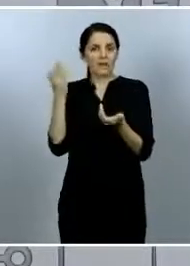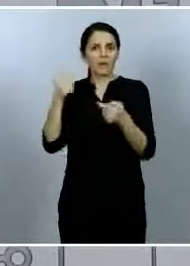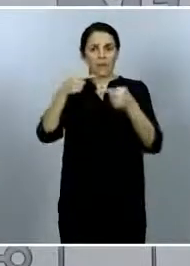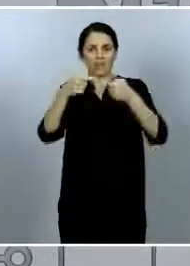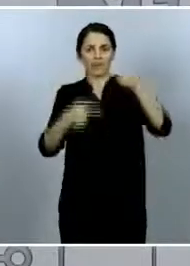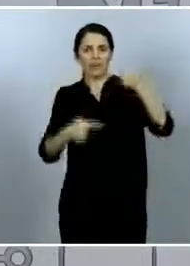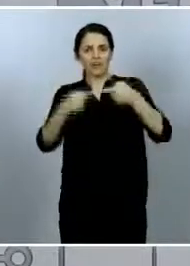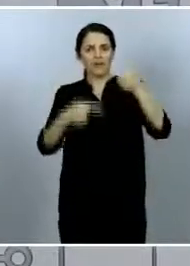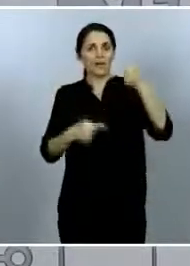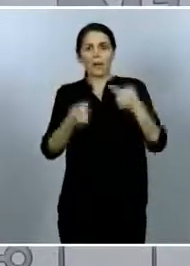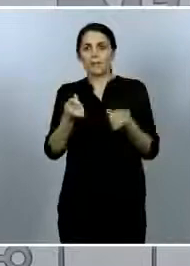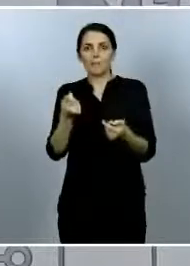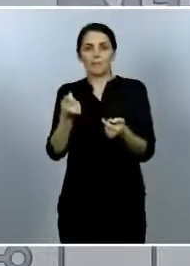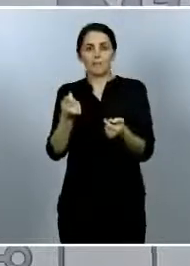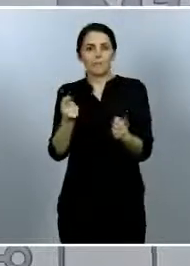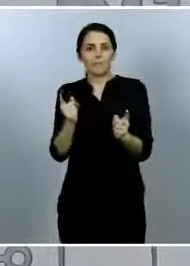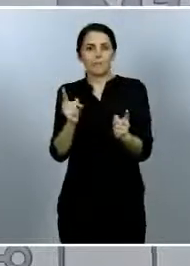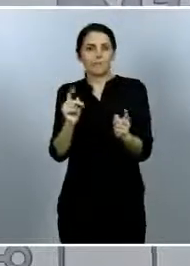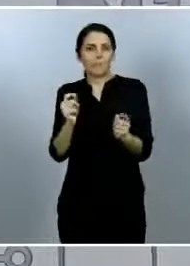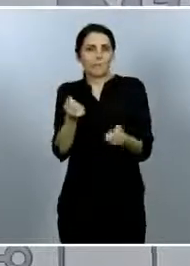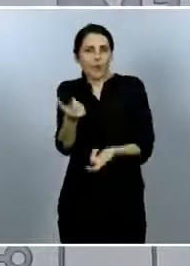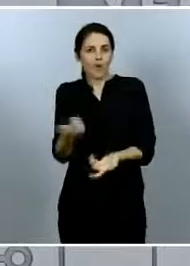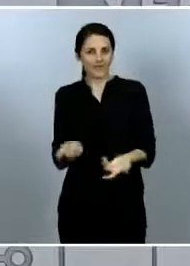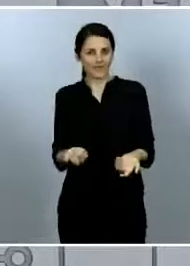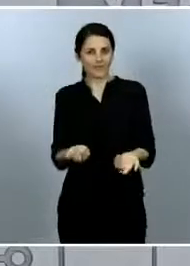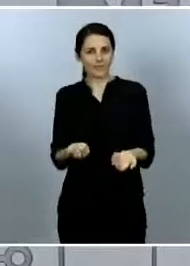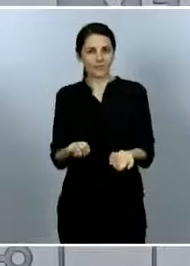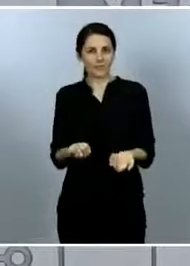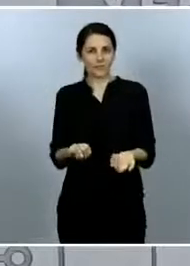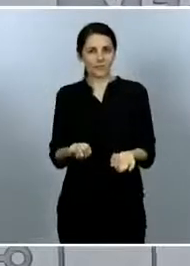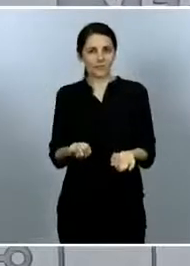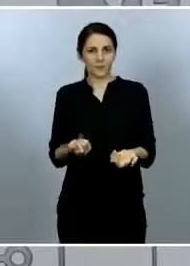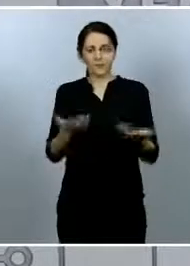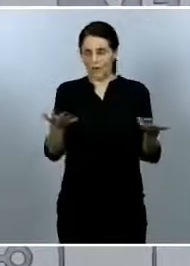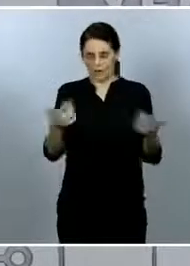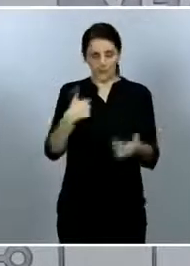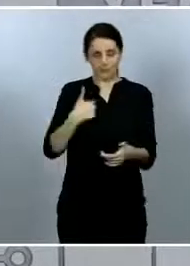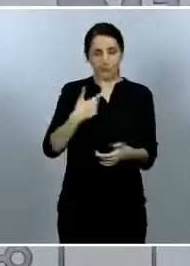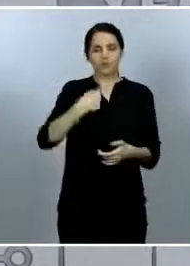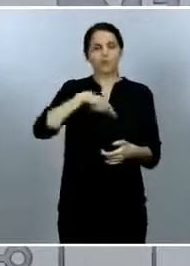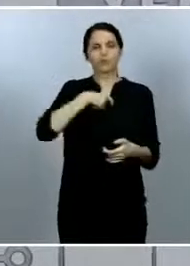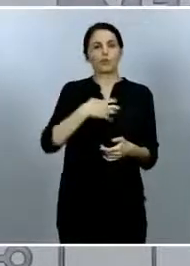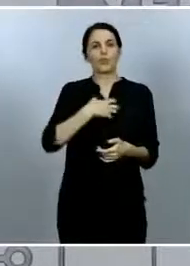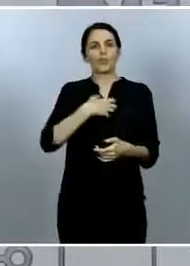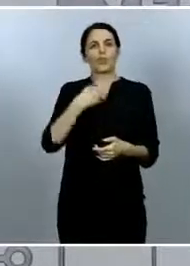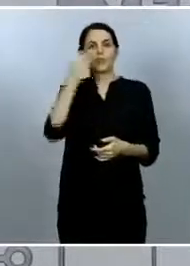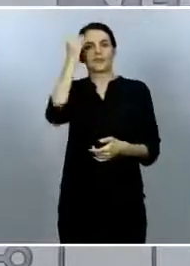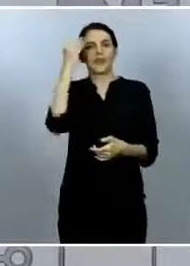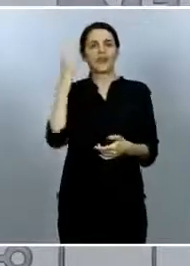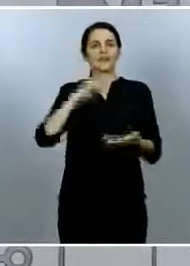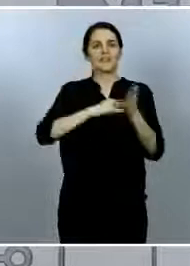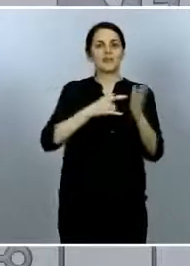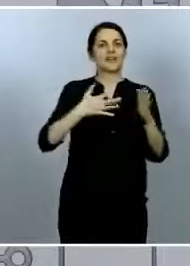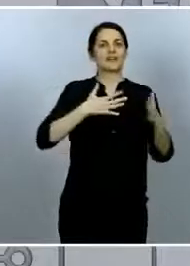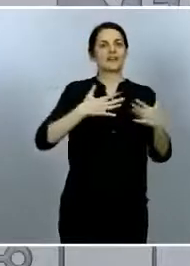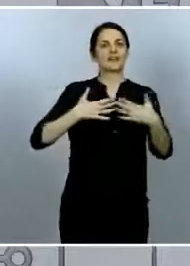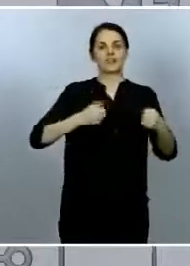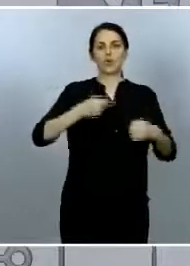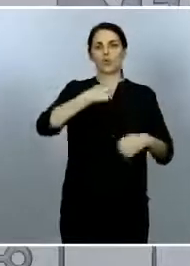no podemos pensar que nosotros tengamos el mejor sistema sanitario del mundo con diferencia yo creo que es un poco